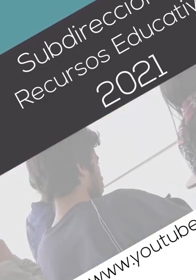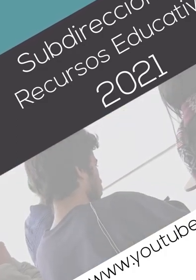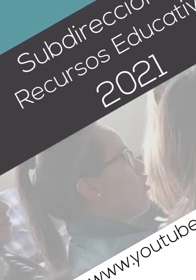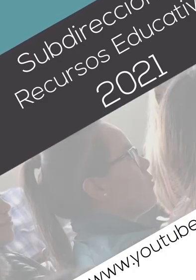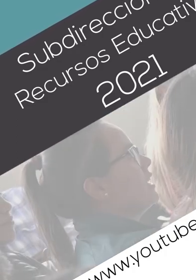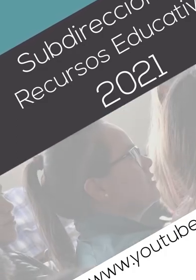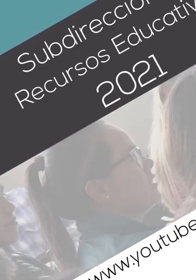Casa Ciudad de Egresados 2018